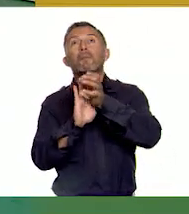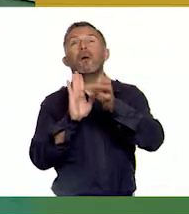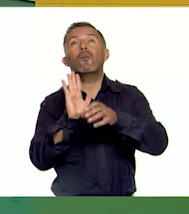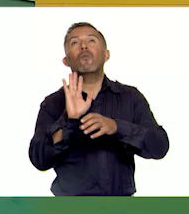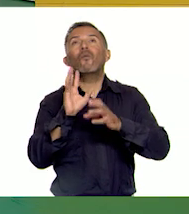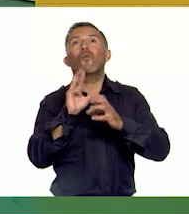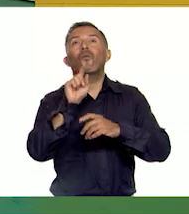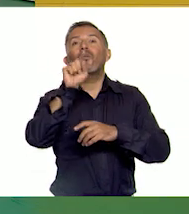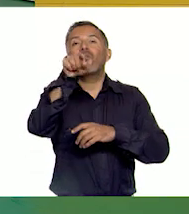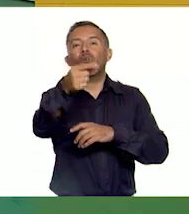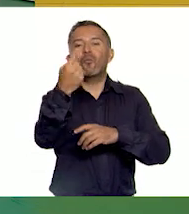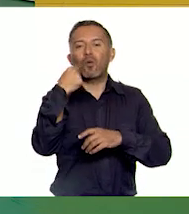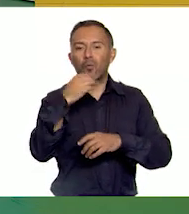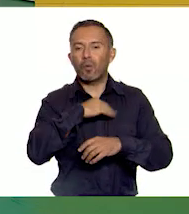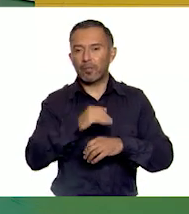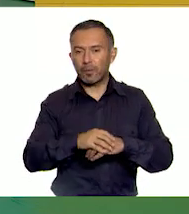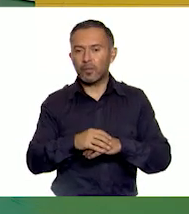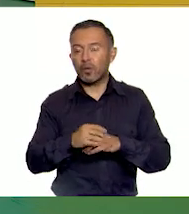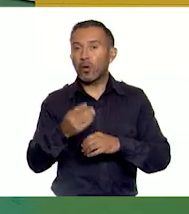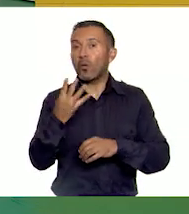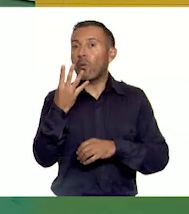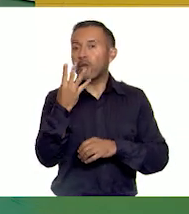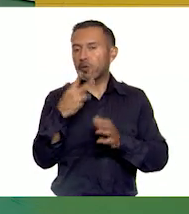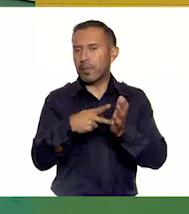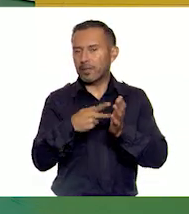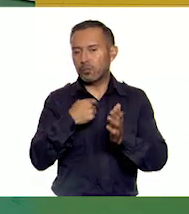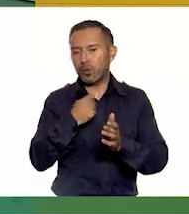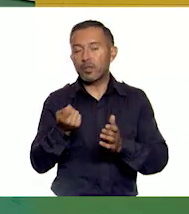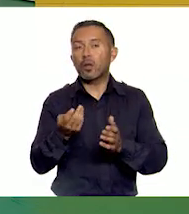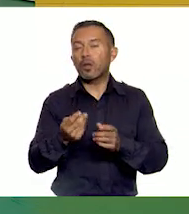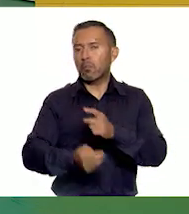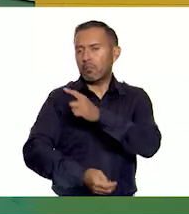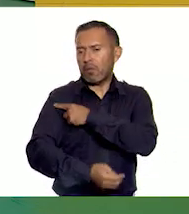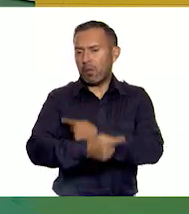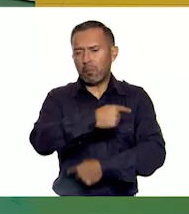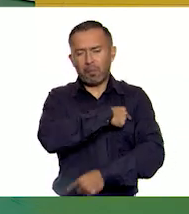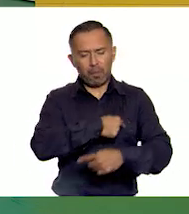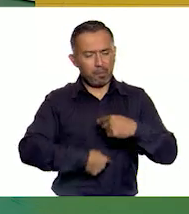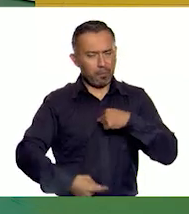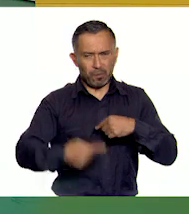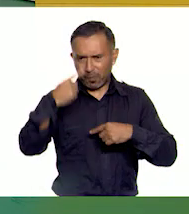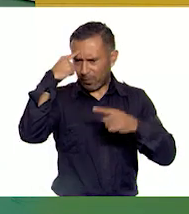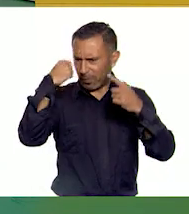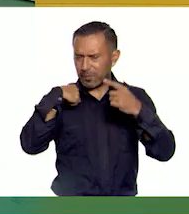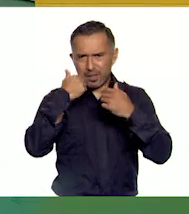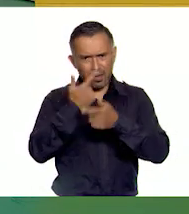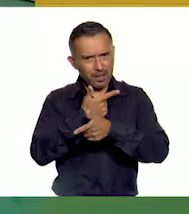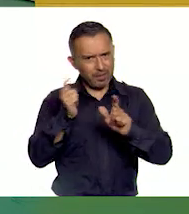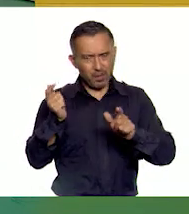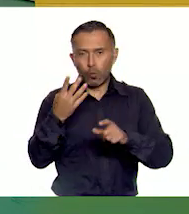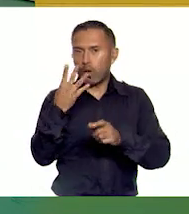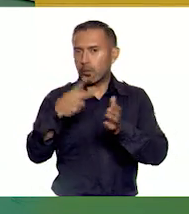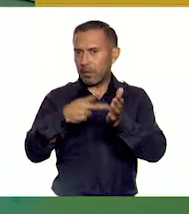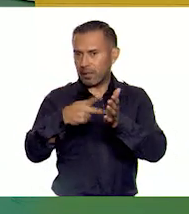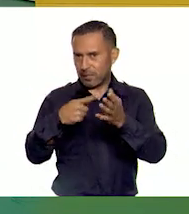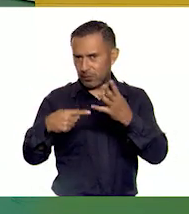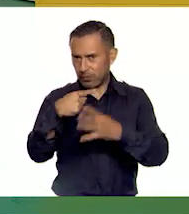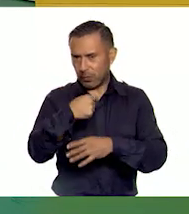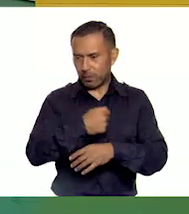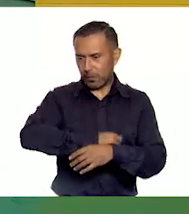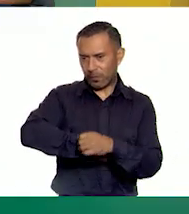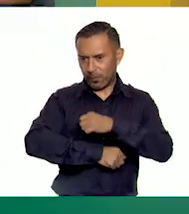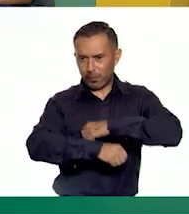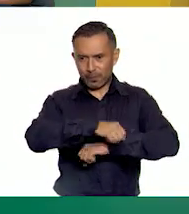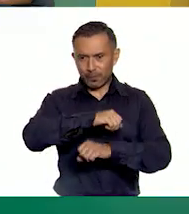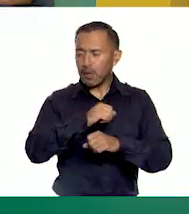me lo devuelvas, le demos cuatro golpes al globo con diferentes partes del cuerpo. Ok, me parece bien. ¿Qué otra regla te parece que sería buena para que